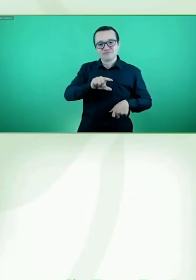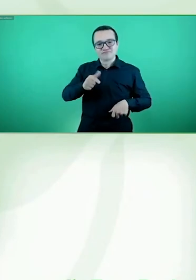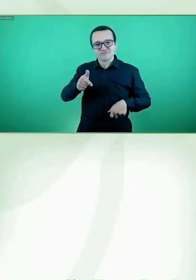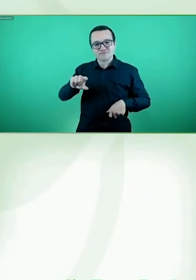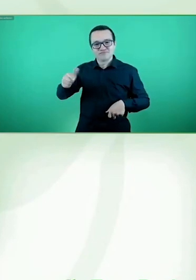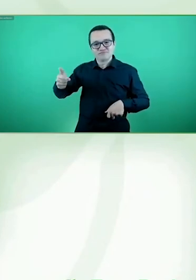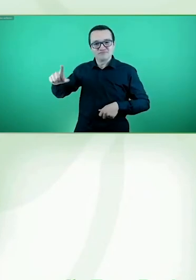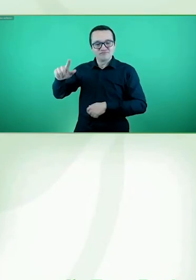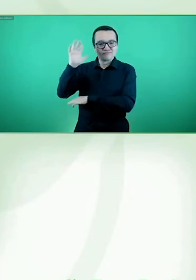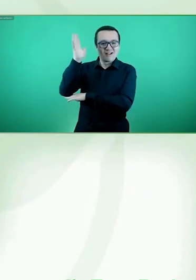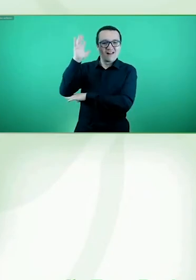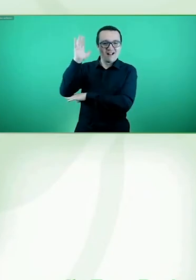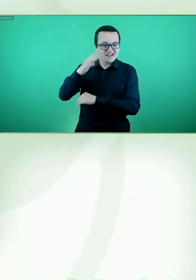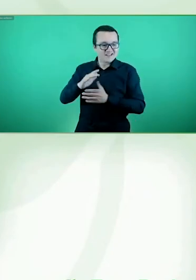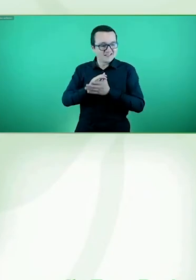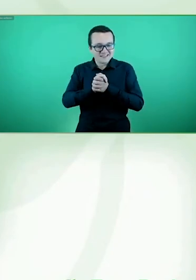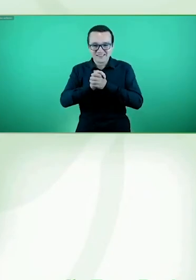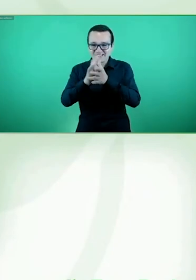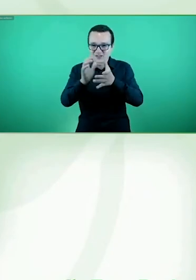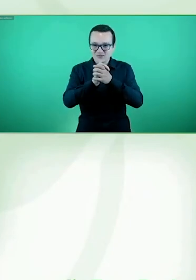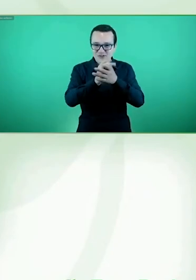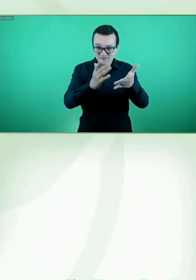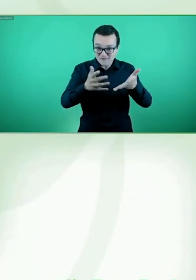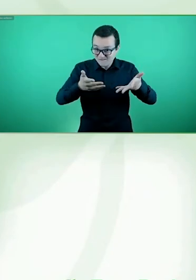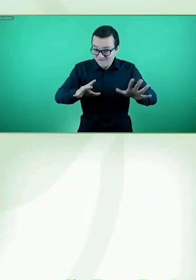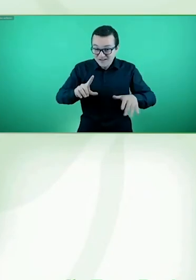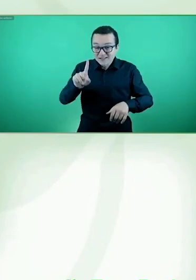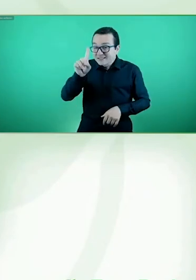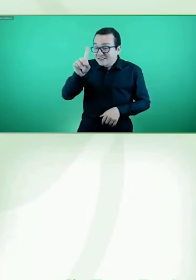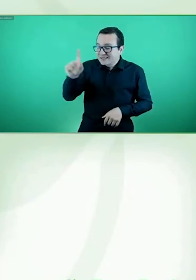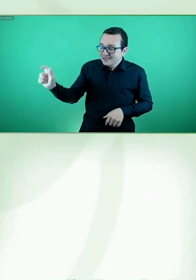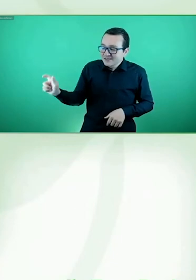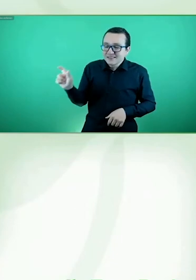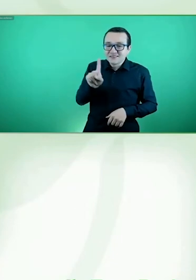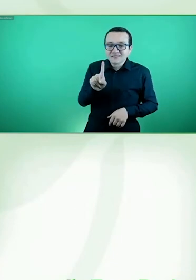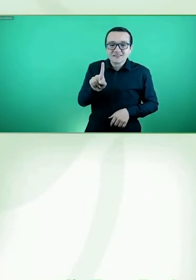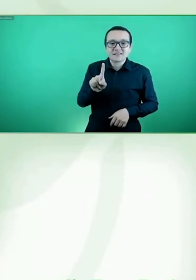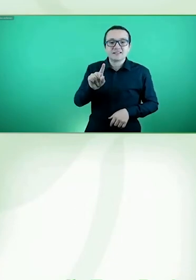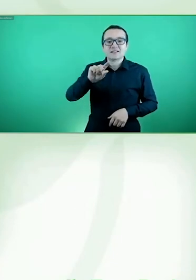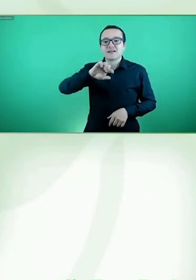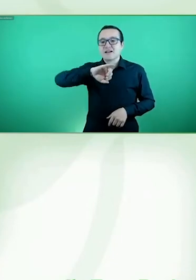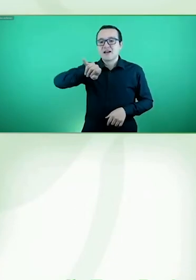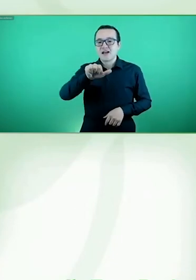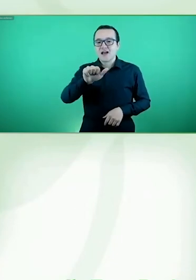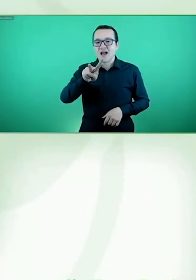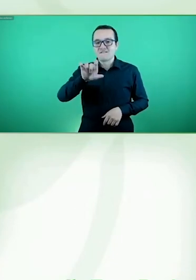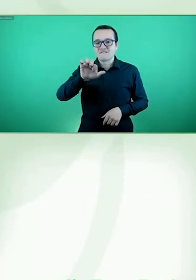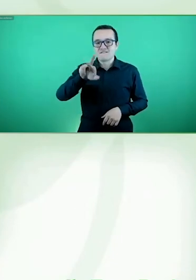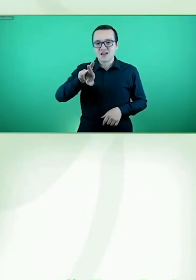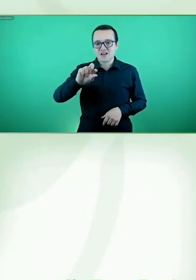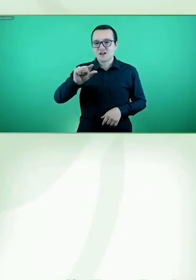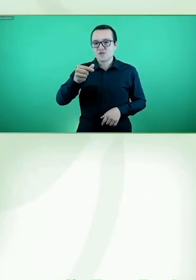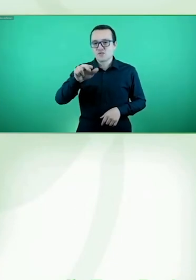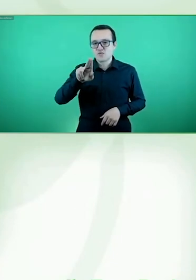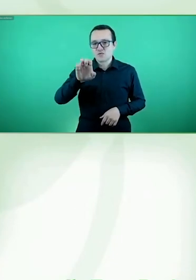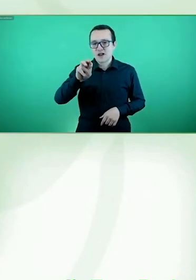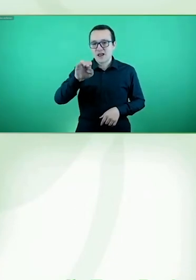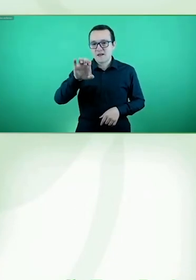quisiera presentar a Javier Güemes. Javier es el vicepresidente de,